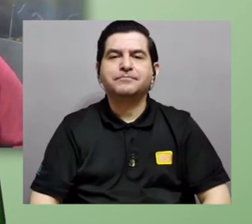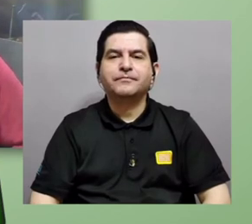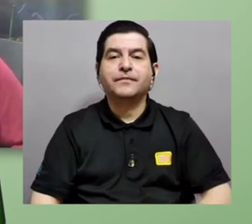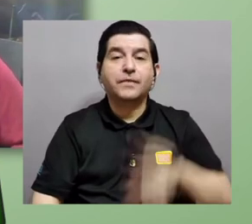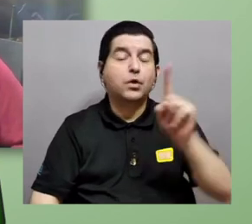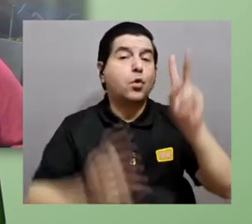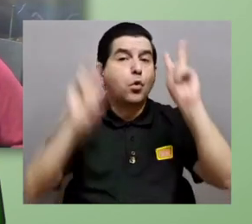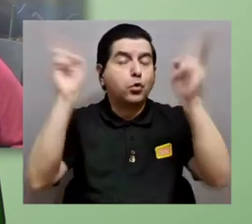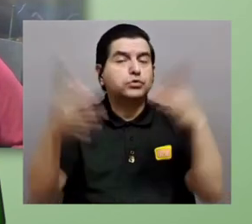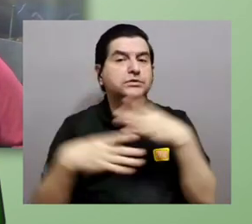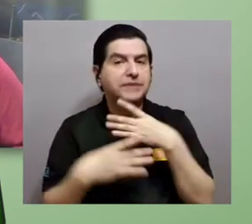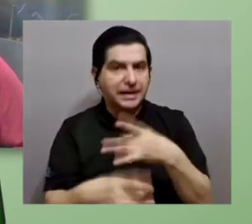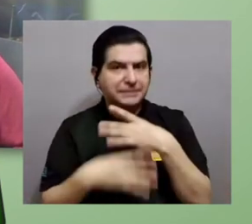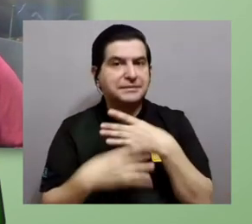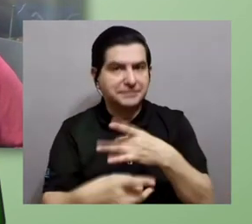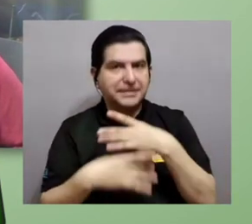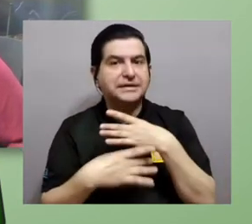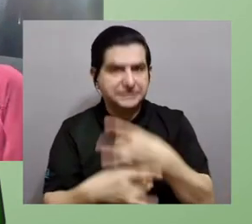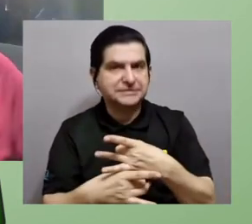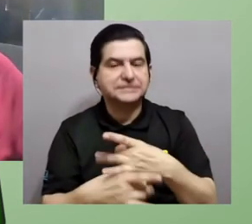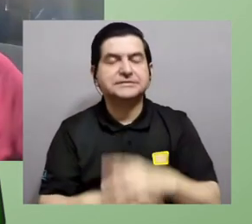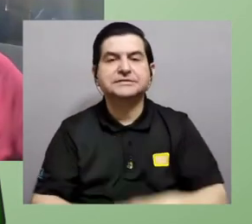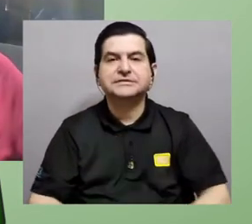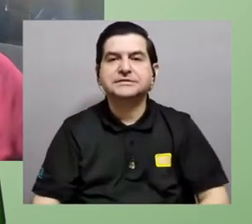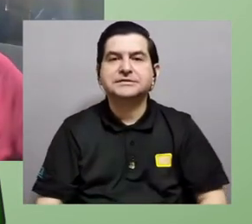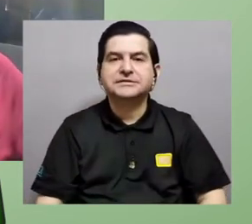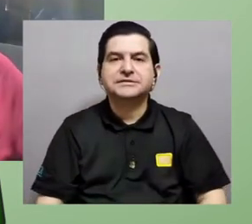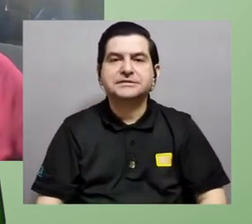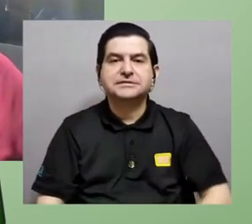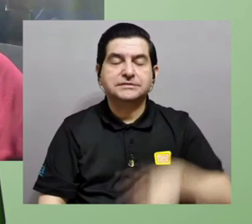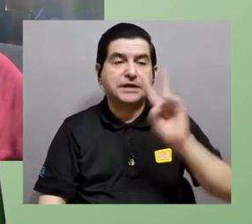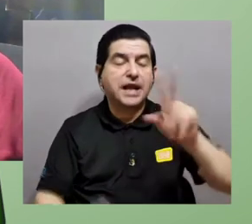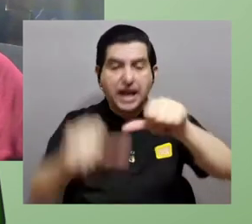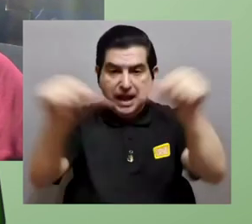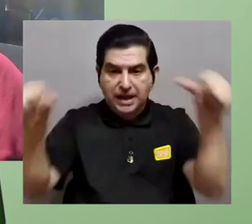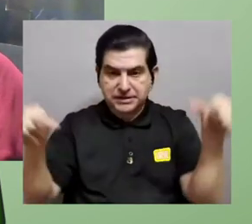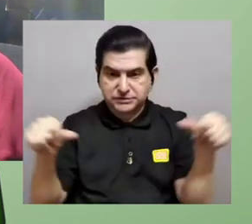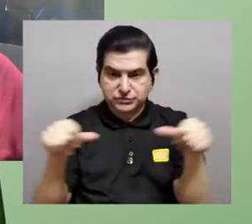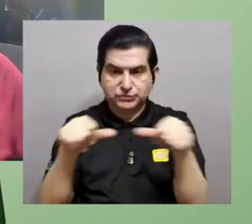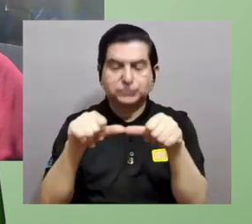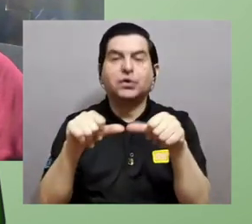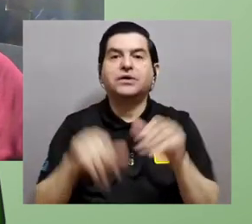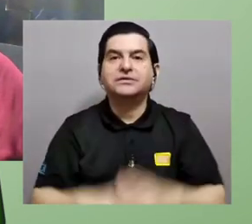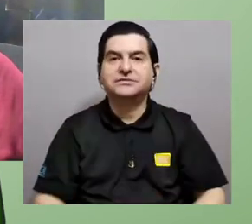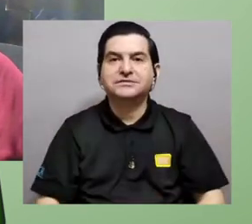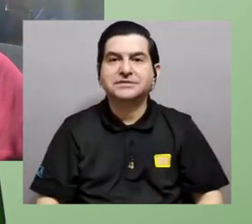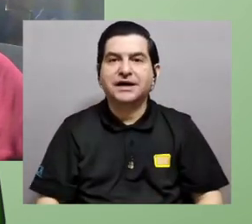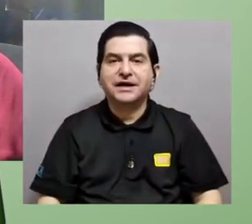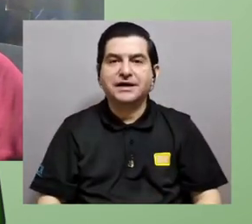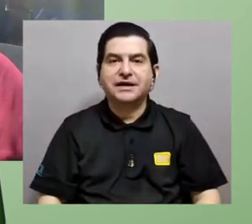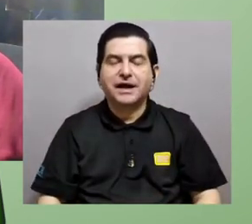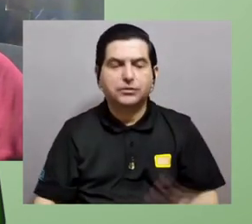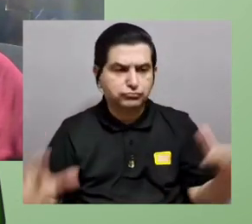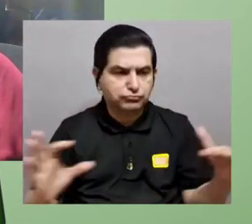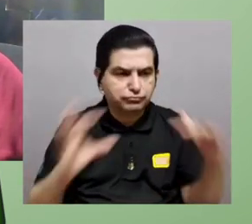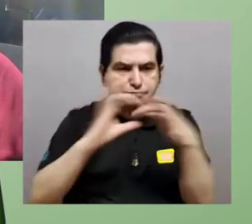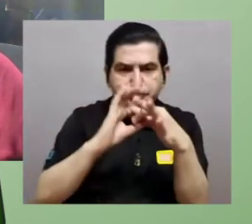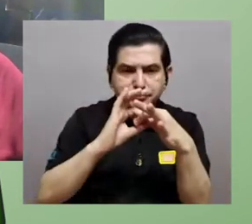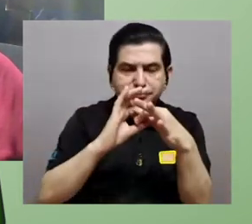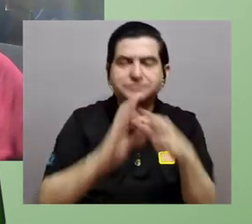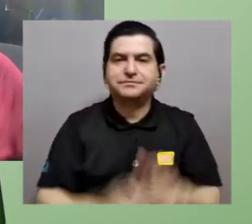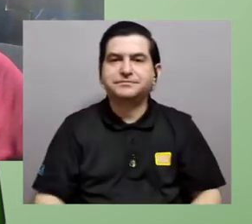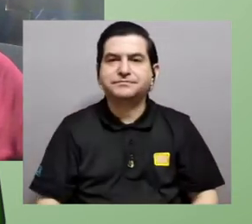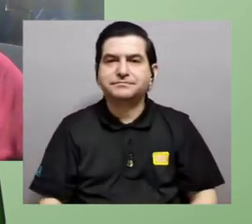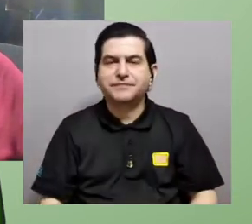Aquí hay un tema muy interesante que es cómo las dos áreas se